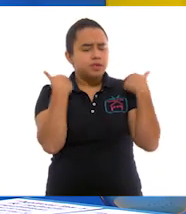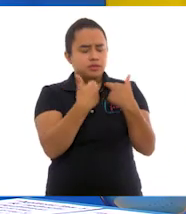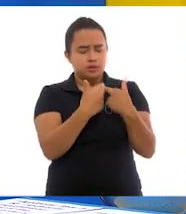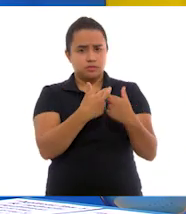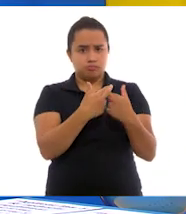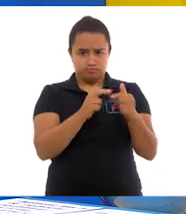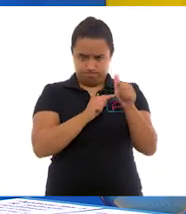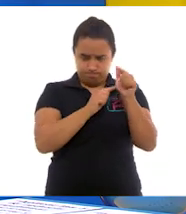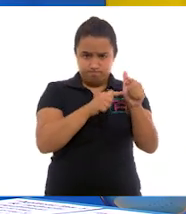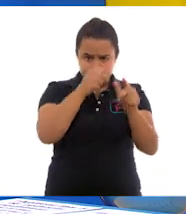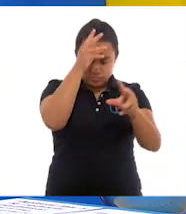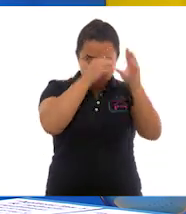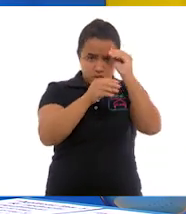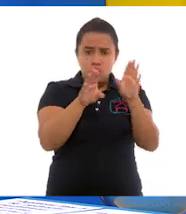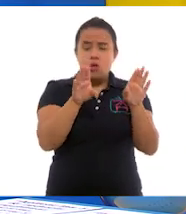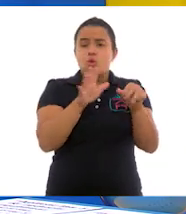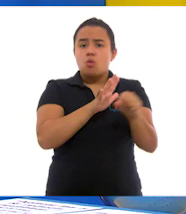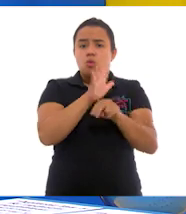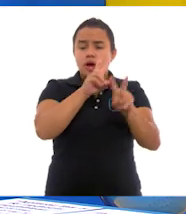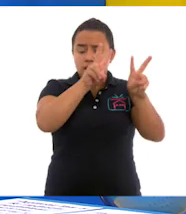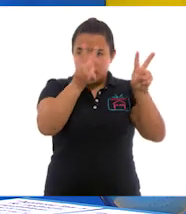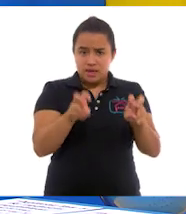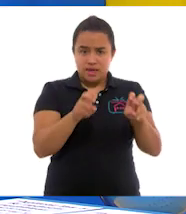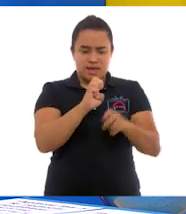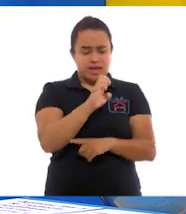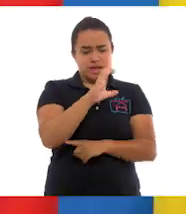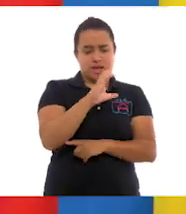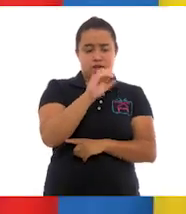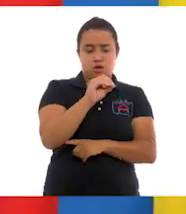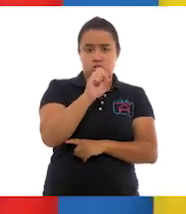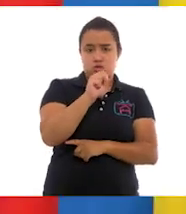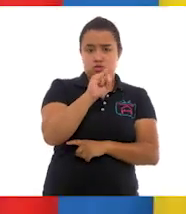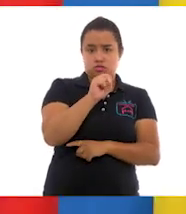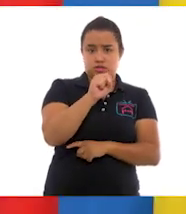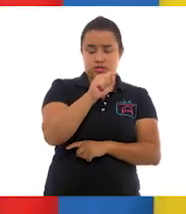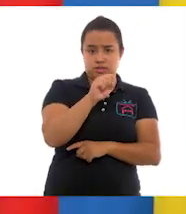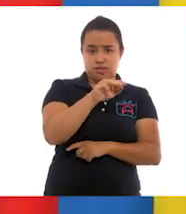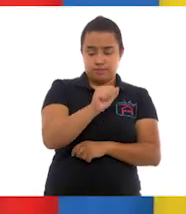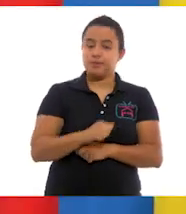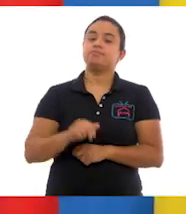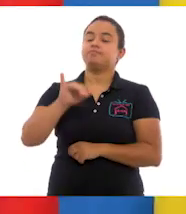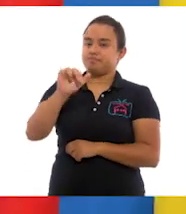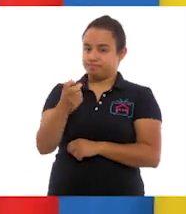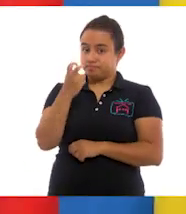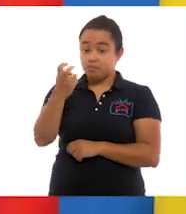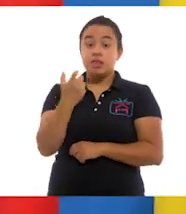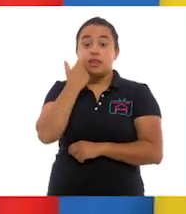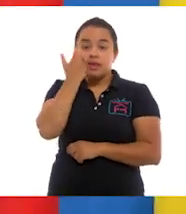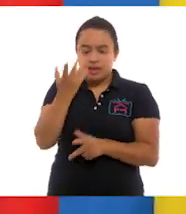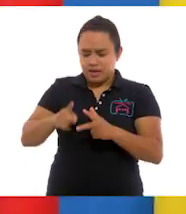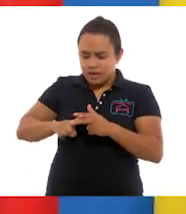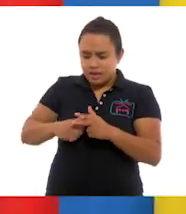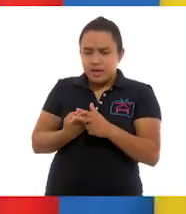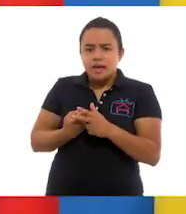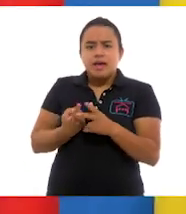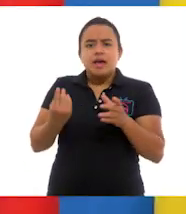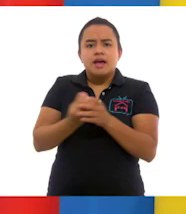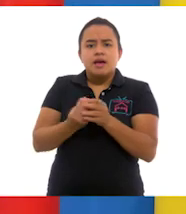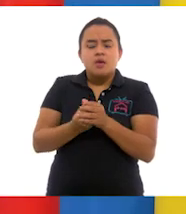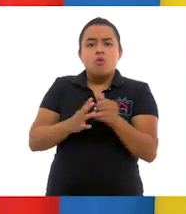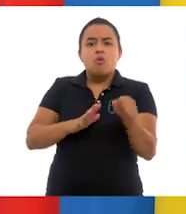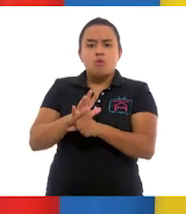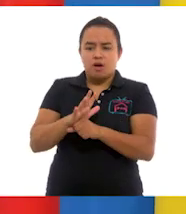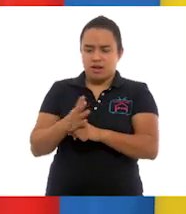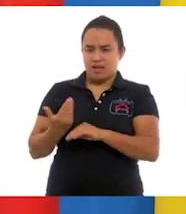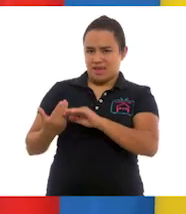díganos, ¿seguiremos aprendiendo sobre los temas de los ecosistemas? Así es, Juan Carlos. Y me gustaría empezar nuestra clase recordando lo que